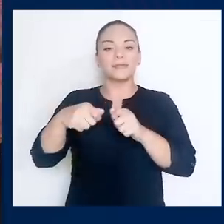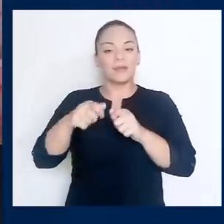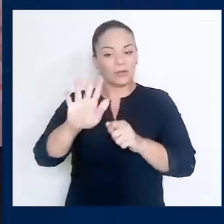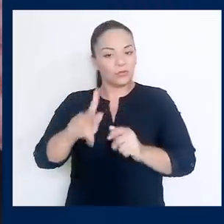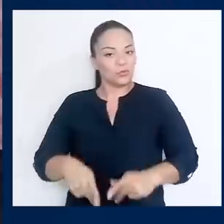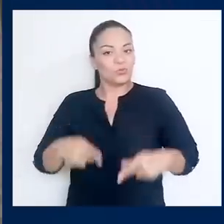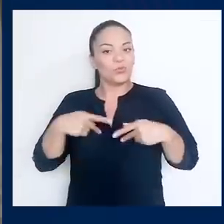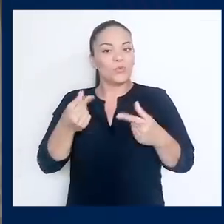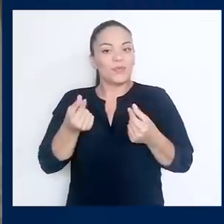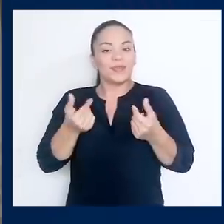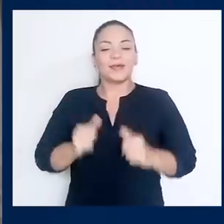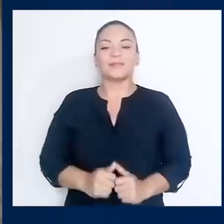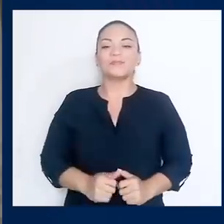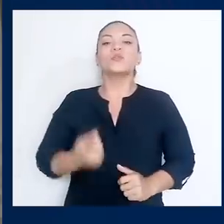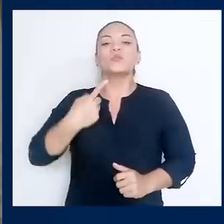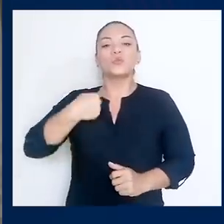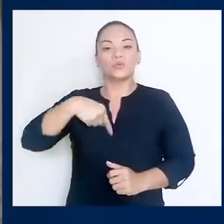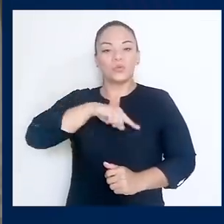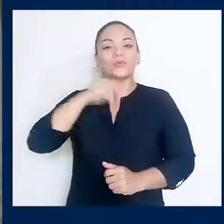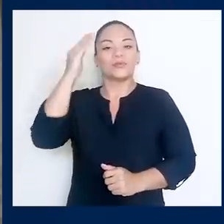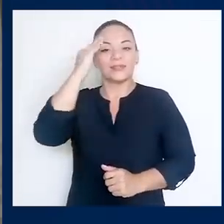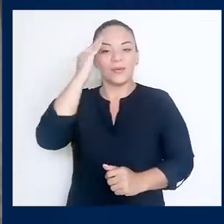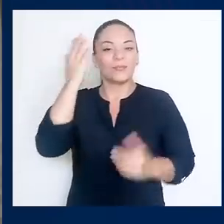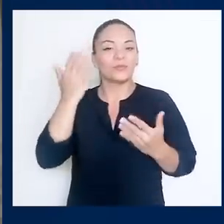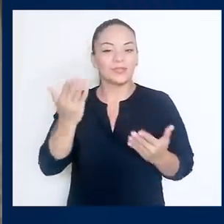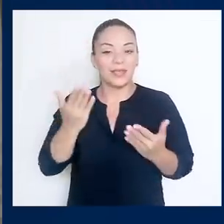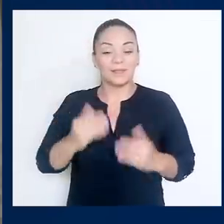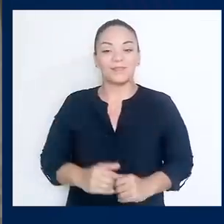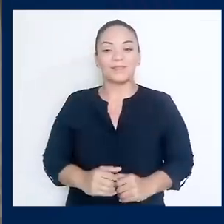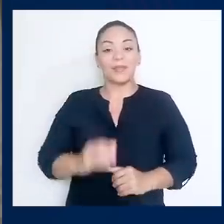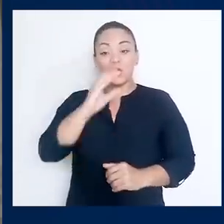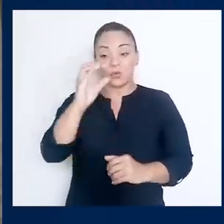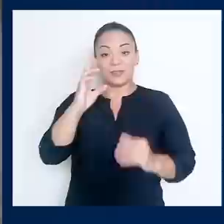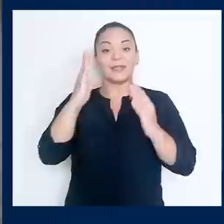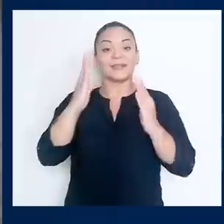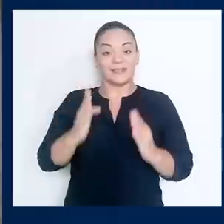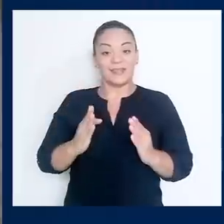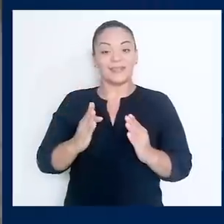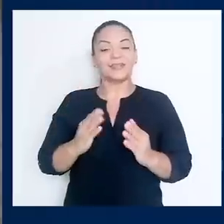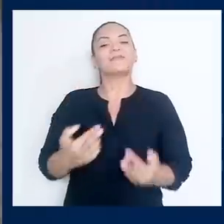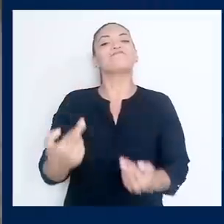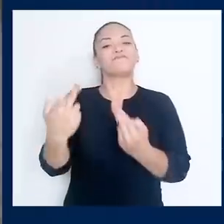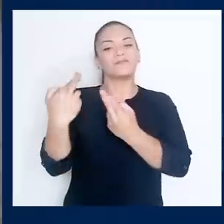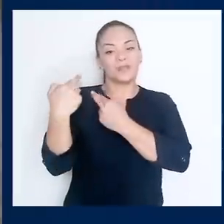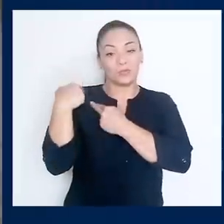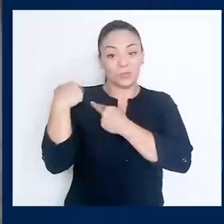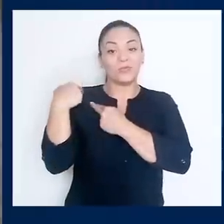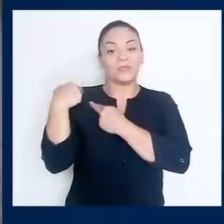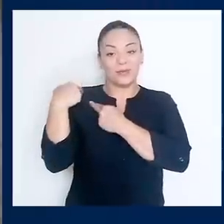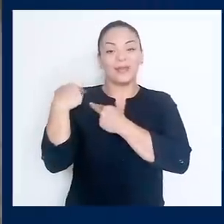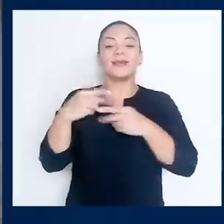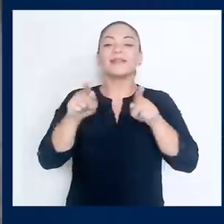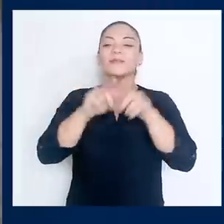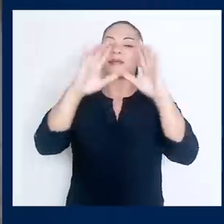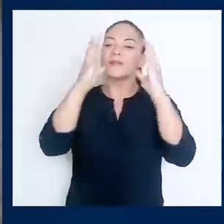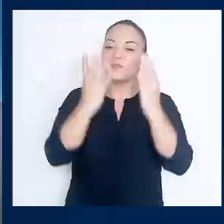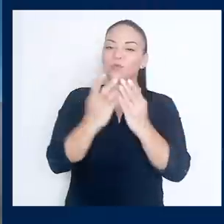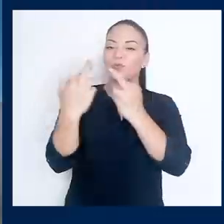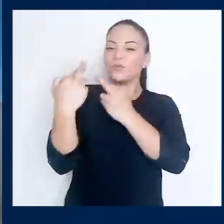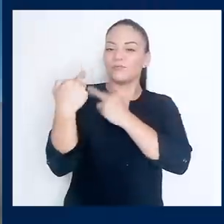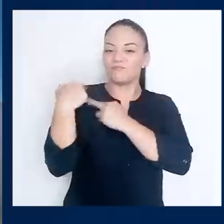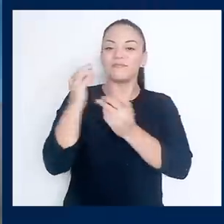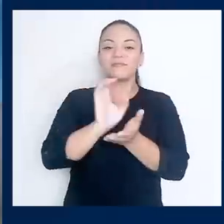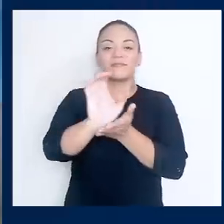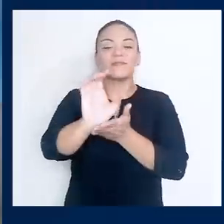ganarse la vida. Sabemos nosotros los ticos que es nuestra responsabilidad y la del mundo